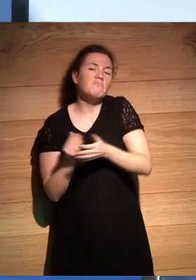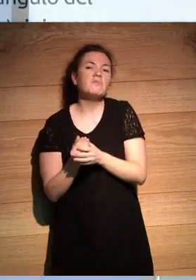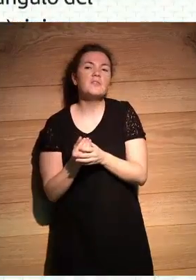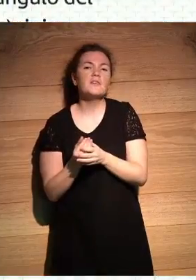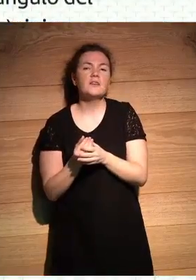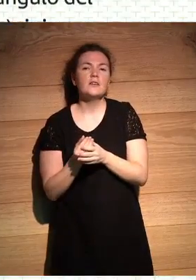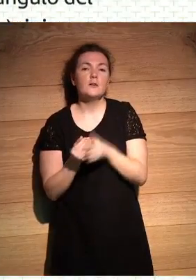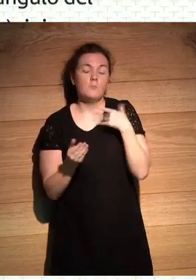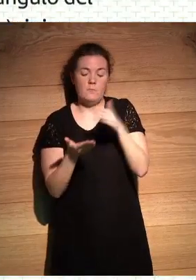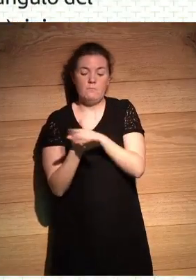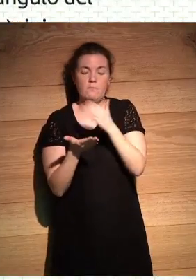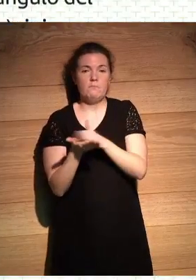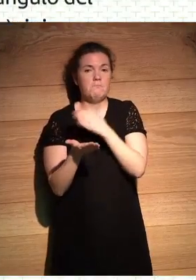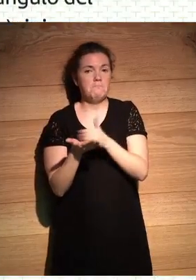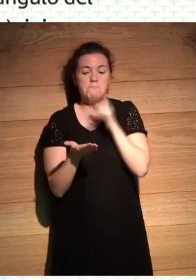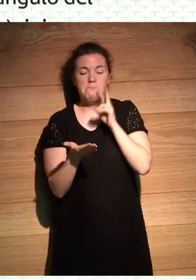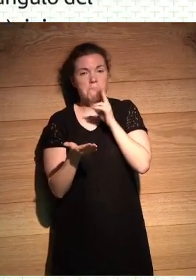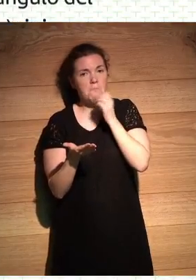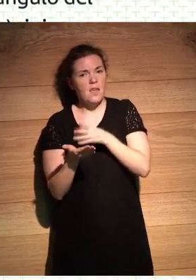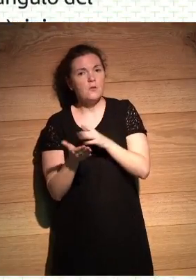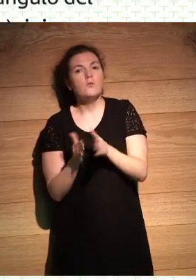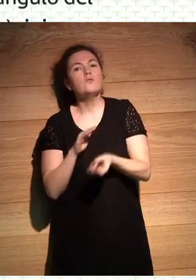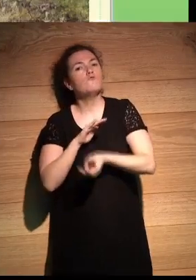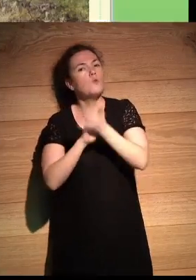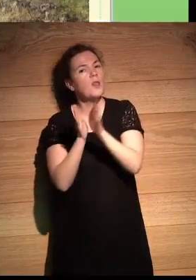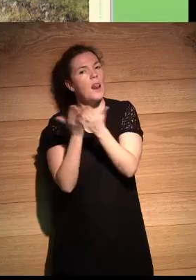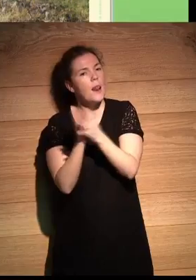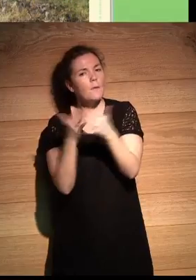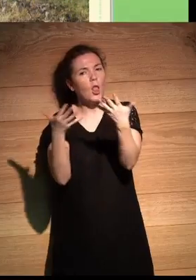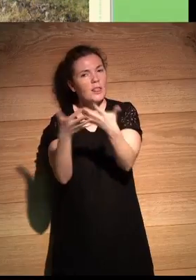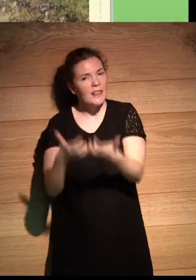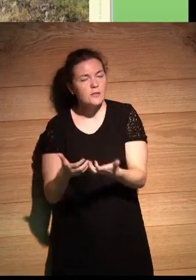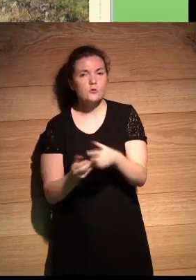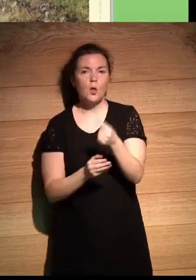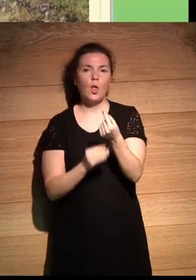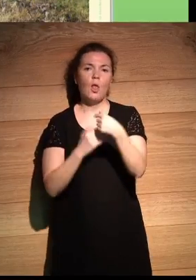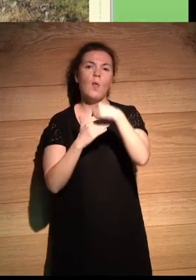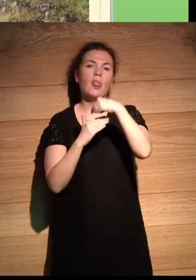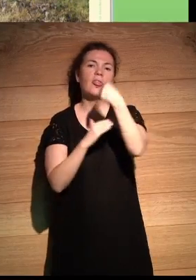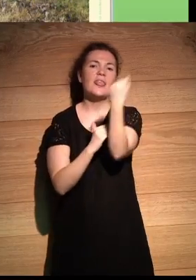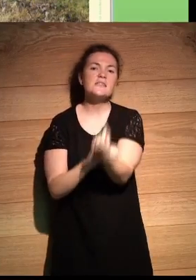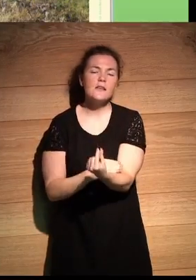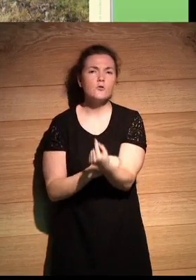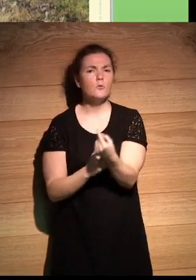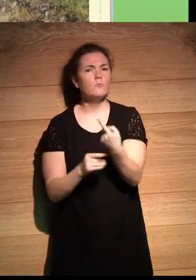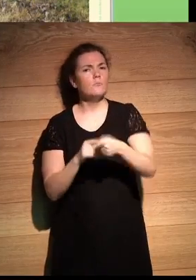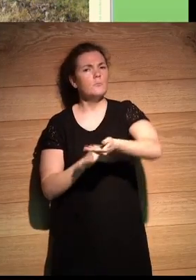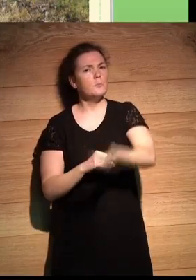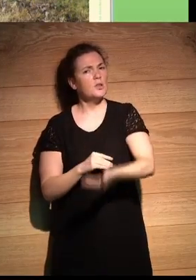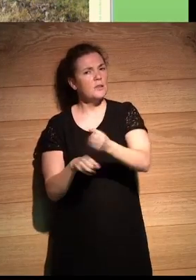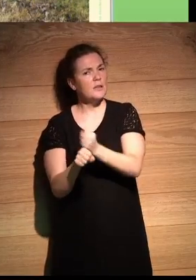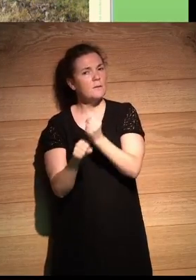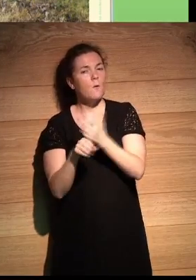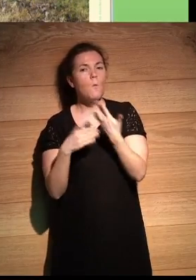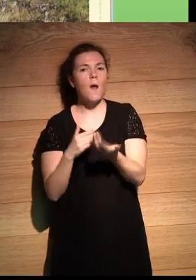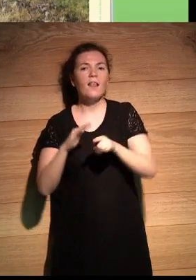y lo ojéis, etcétera, se produce un libro con textos, con diseño, entra un elemento muy importante en este trabajo